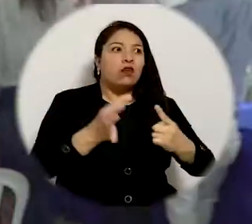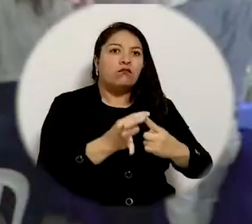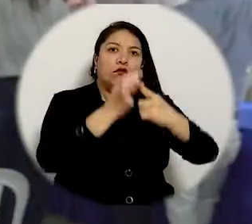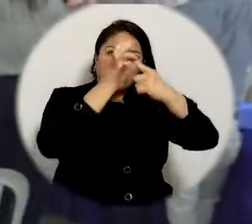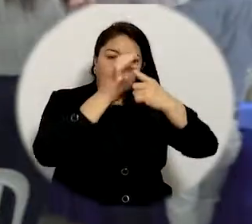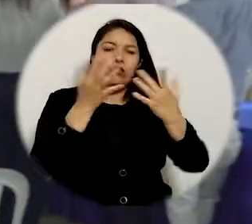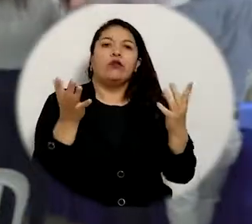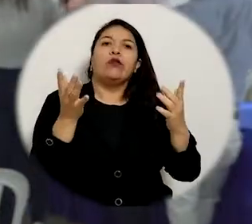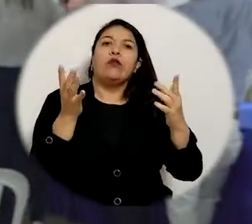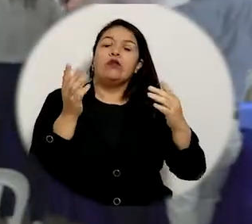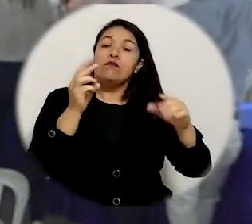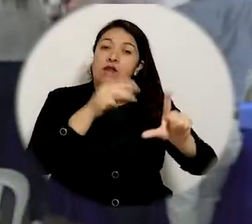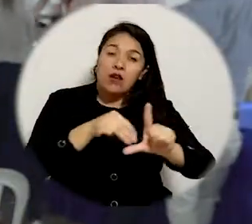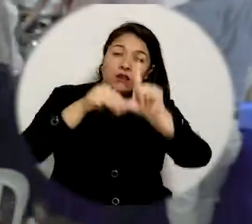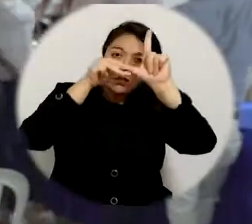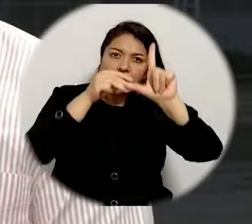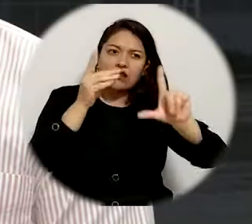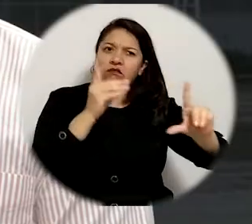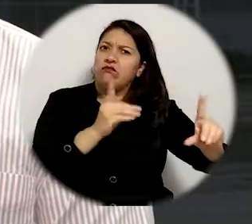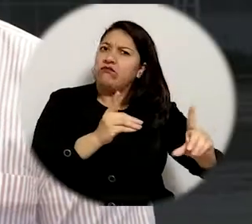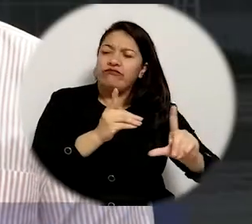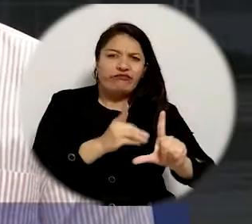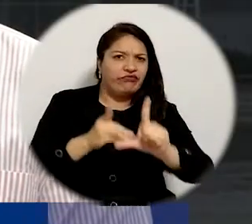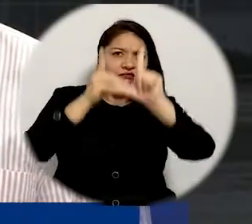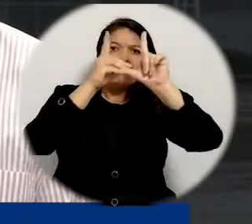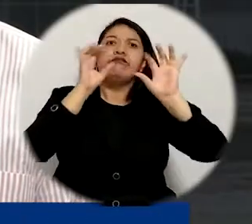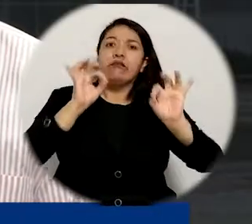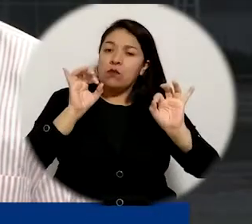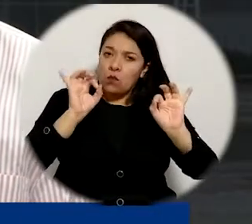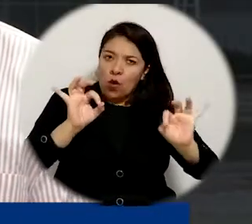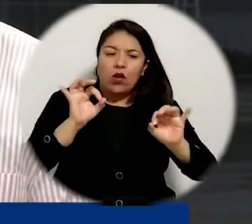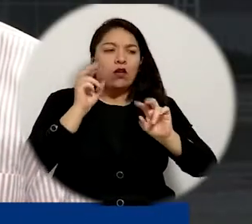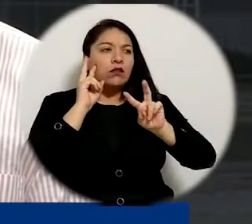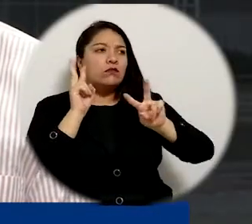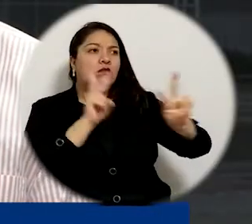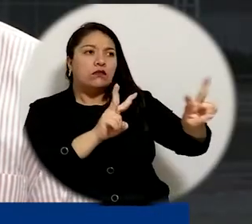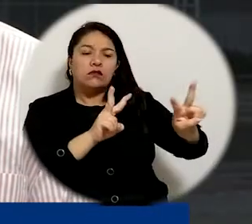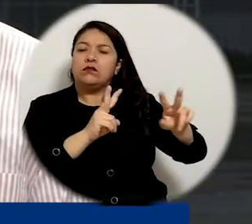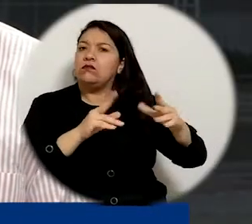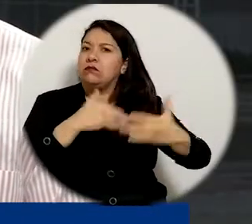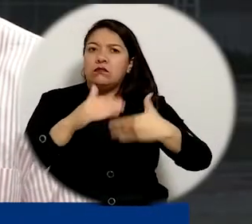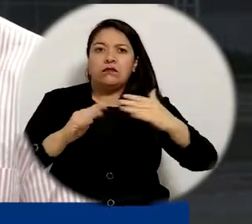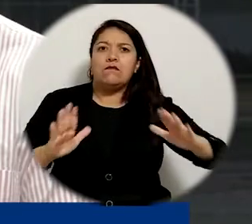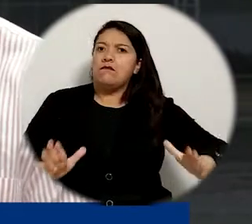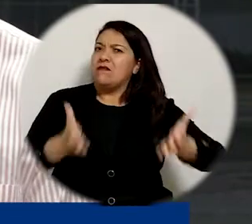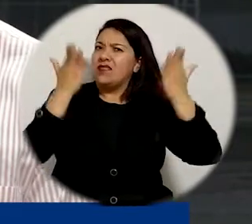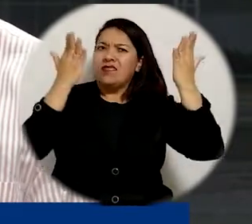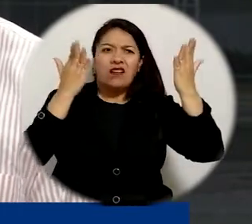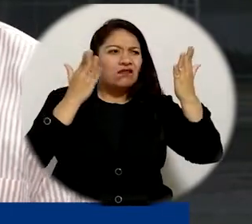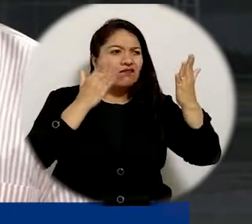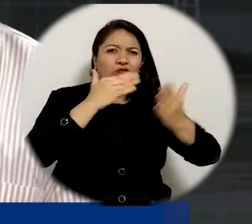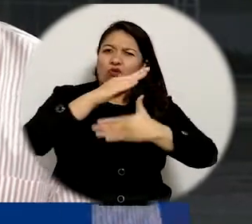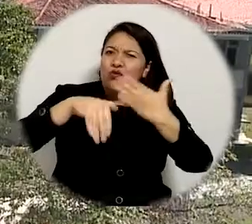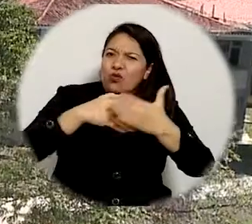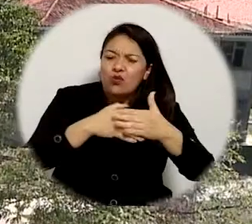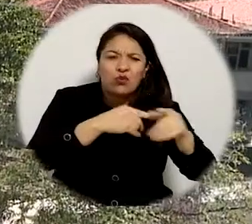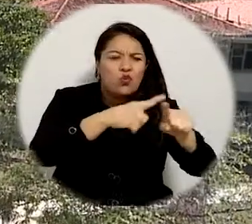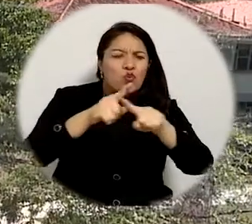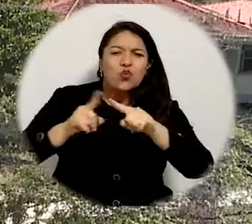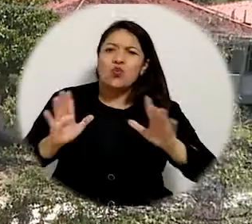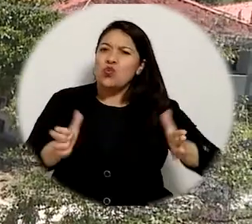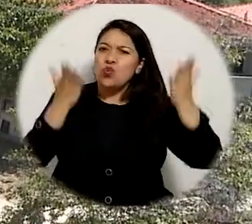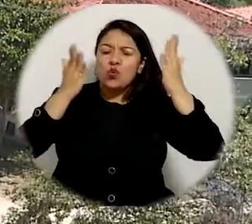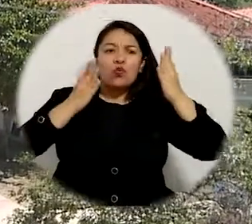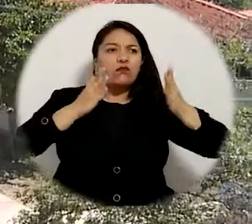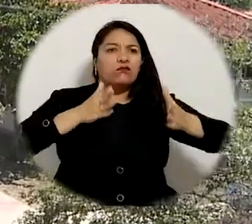especializaciones, maestrías y doctorados. Los avances han sido significativos desde calidad académica hasta bienestar institucional. La